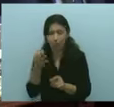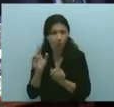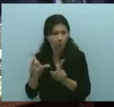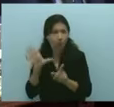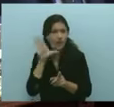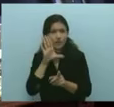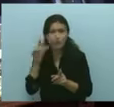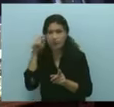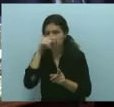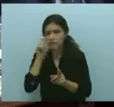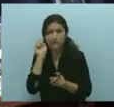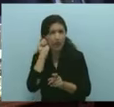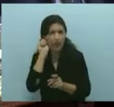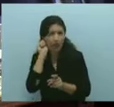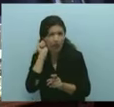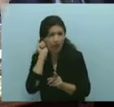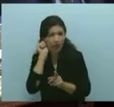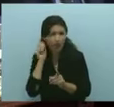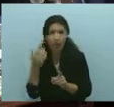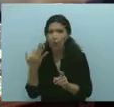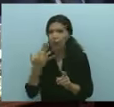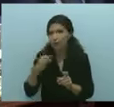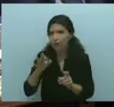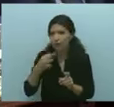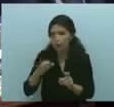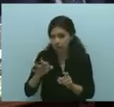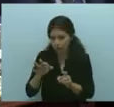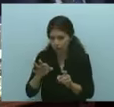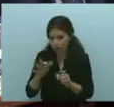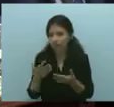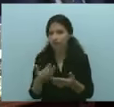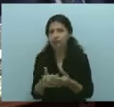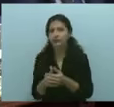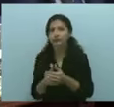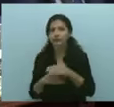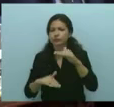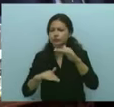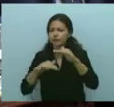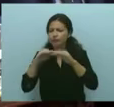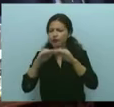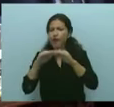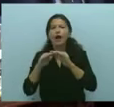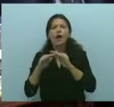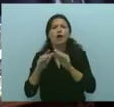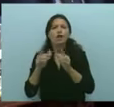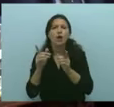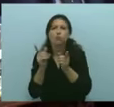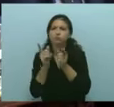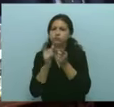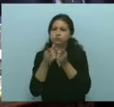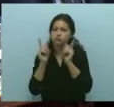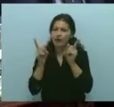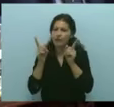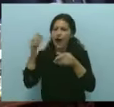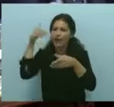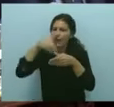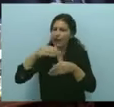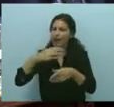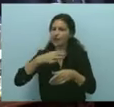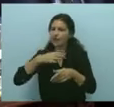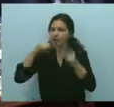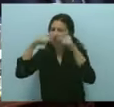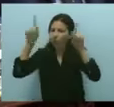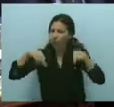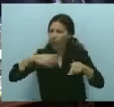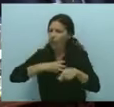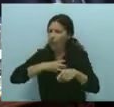directivas o de supervisión, en los últimos 10 años, respecto al cálculo de la VER, se mantiene el 82%